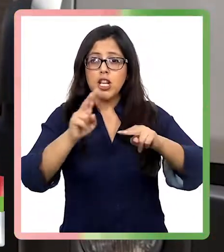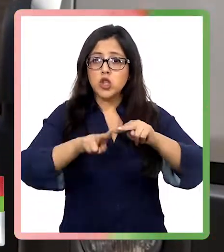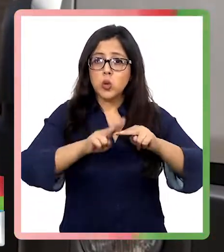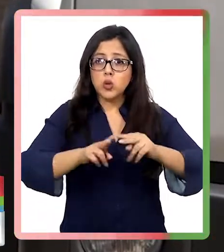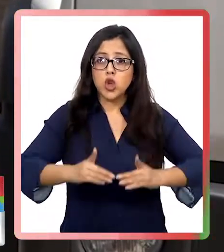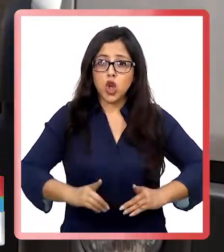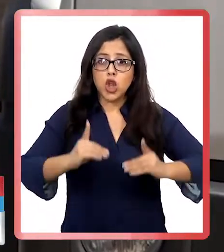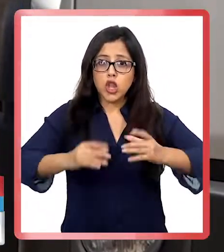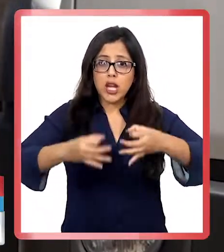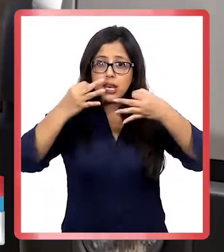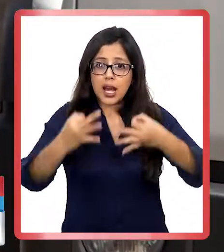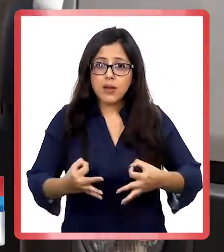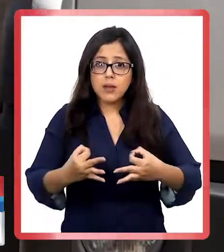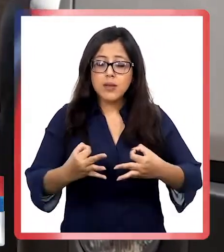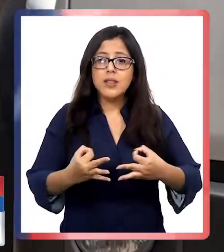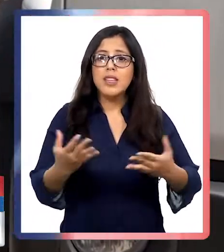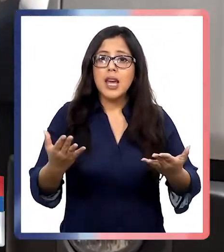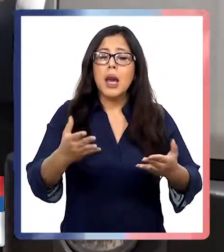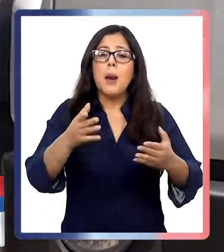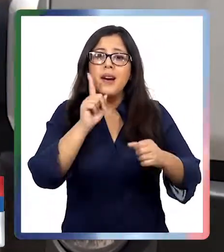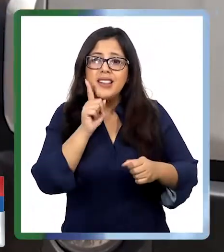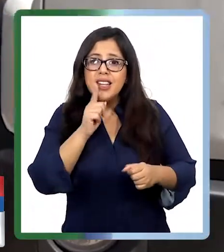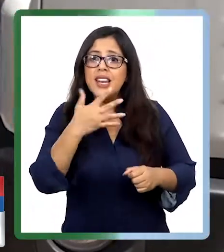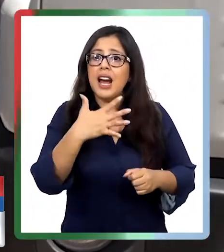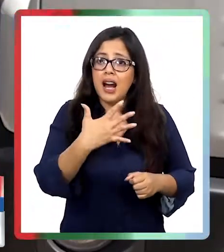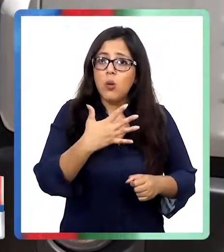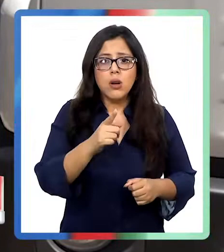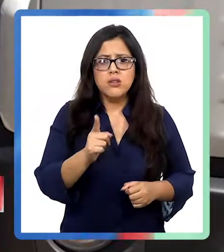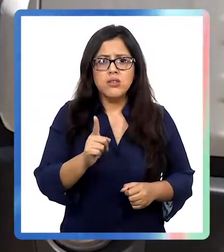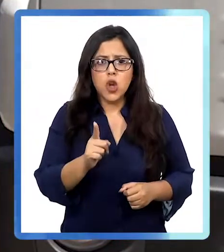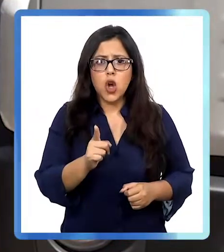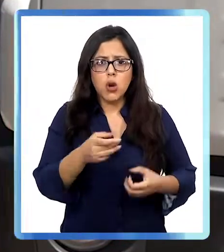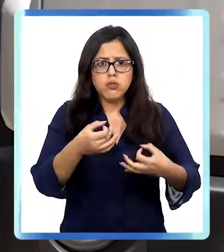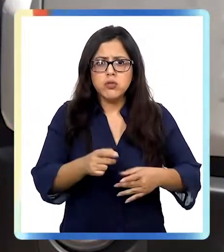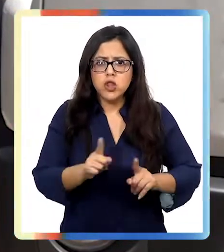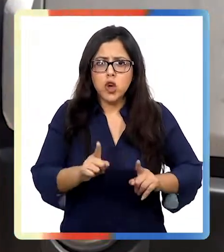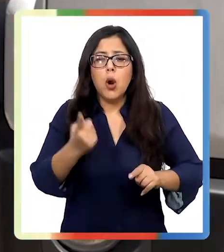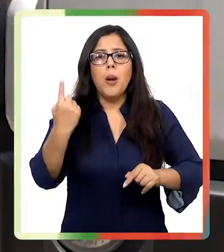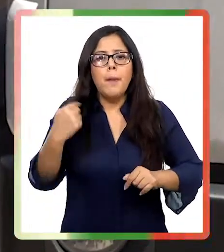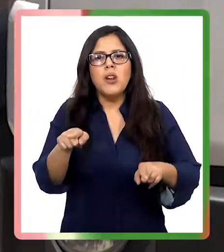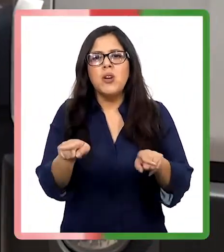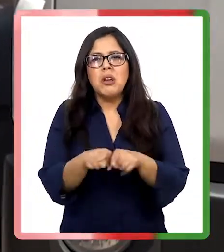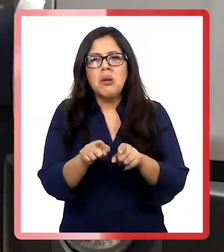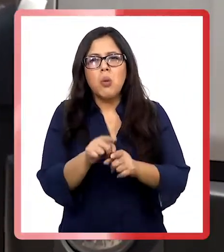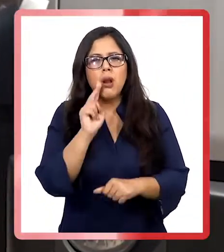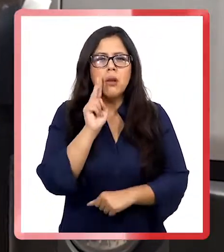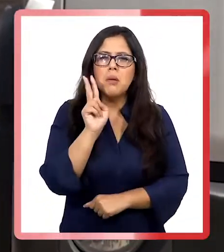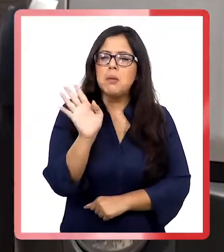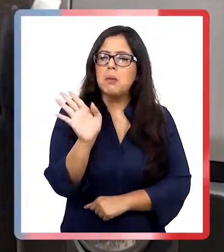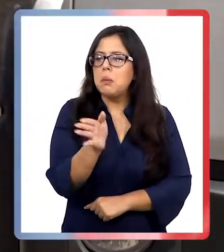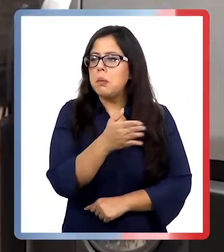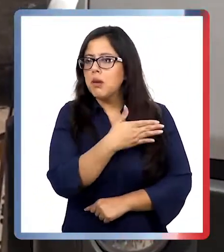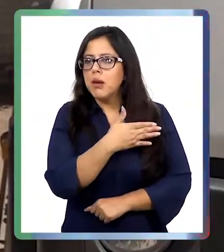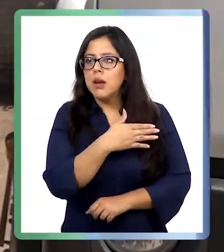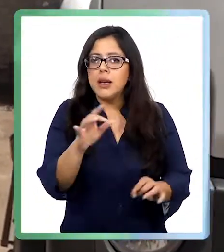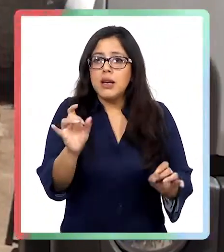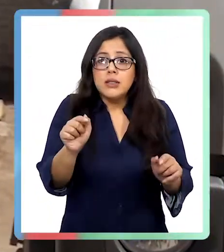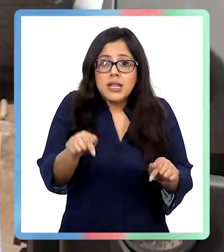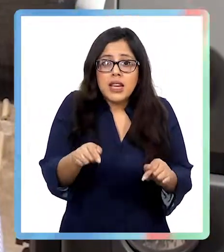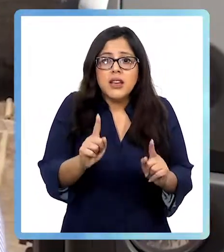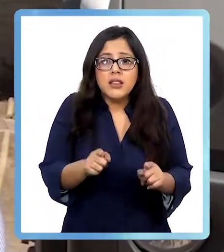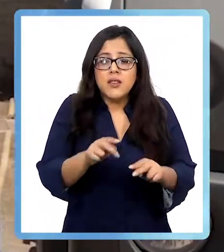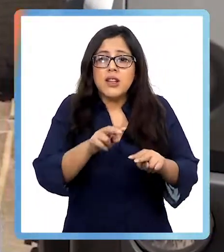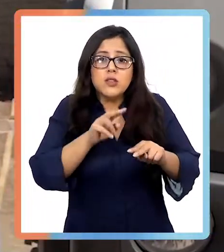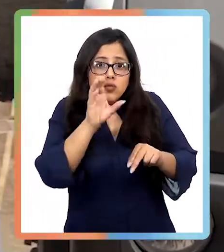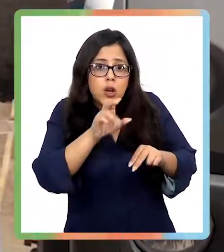merecen los ciudadanos para poder tener el agua potable, pero tampoco podemos quedarnos mirando hacia el lado mientras no